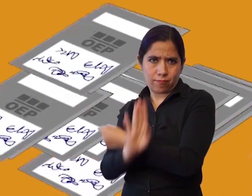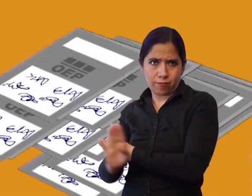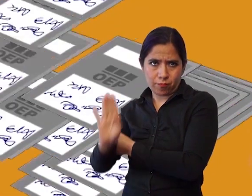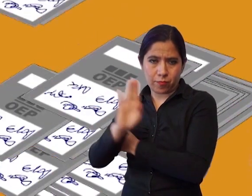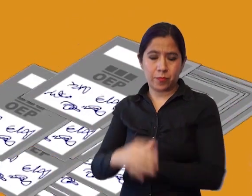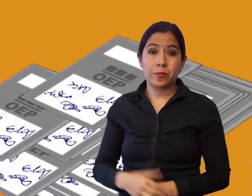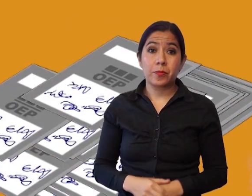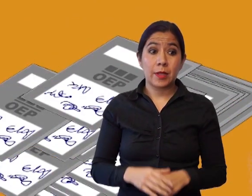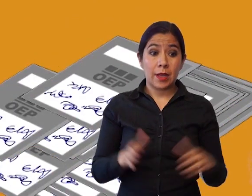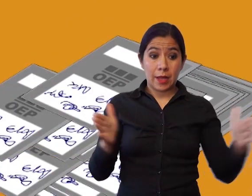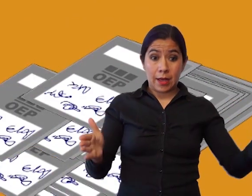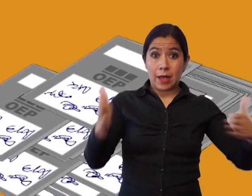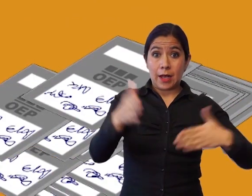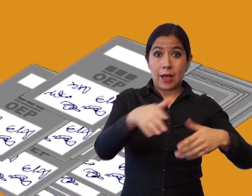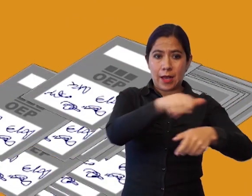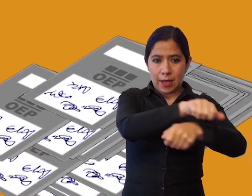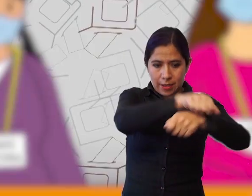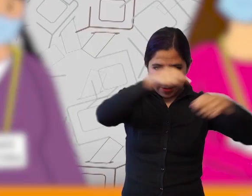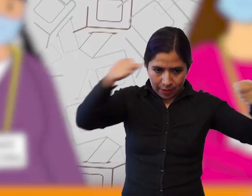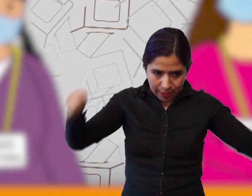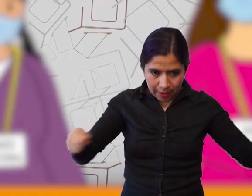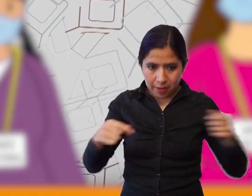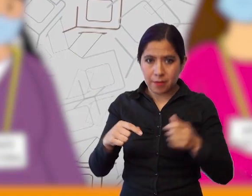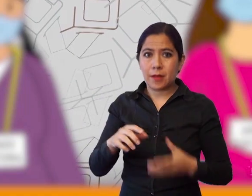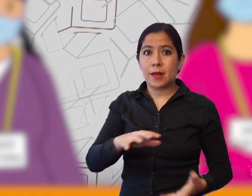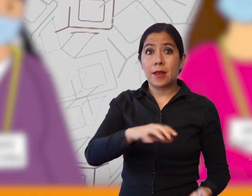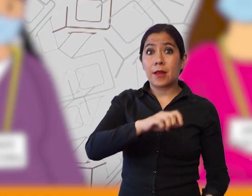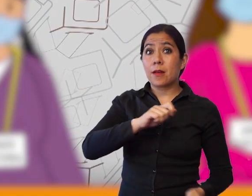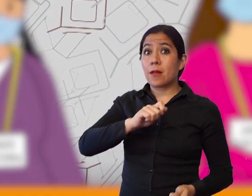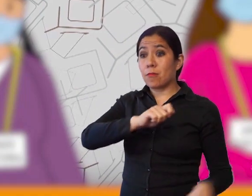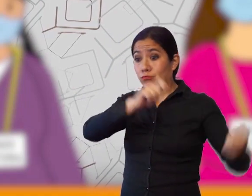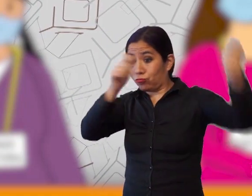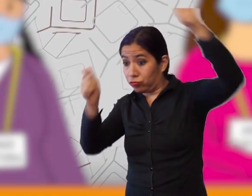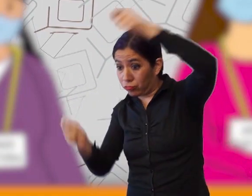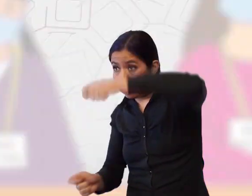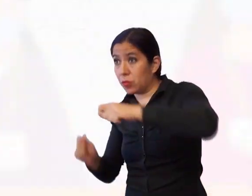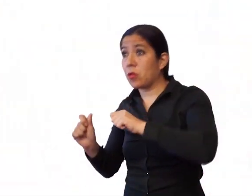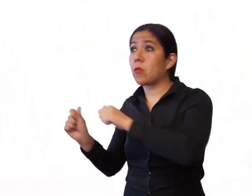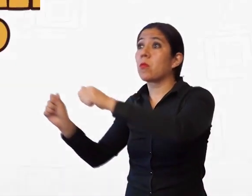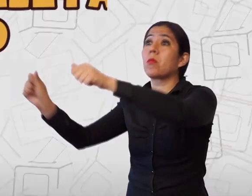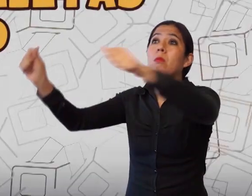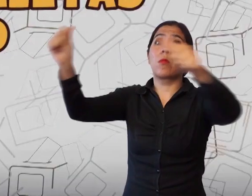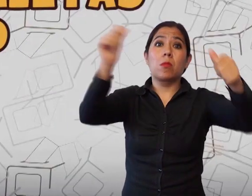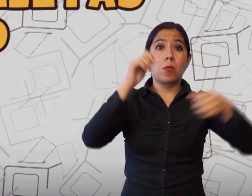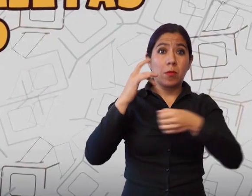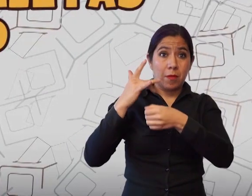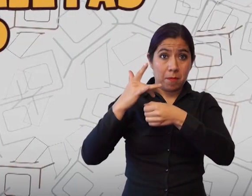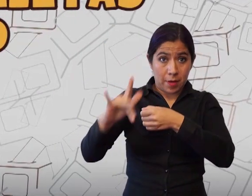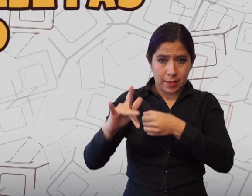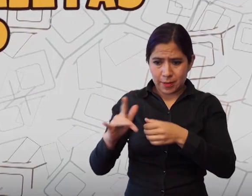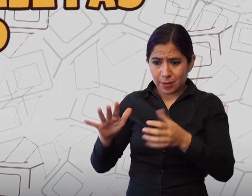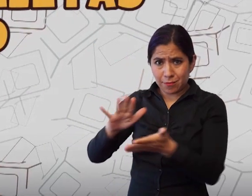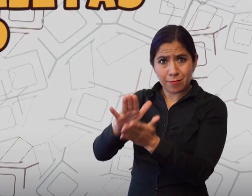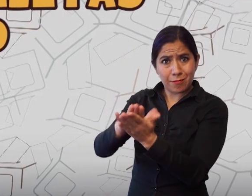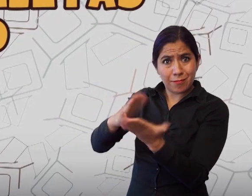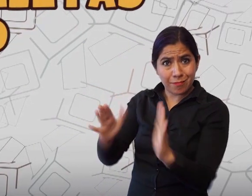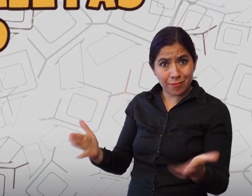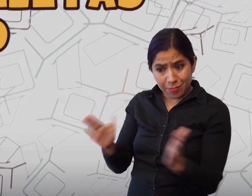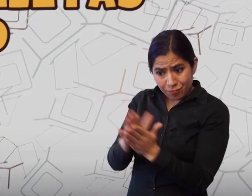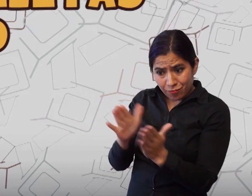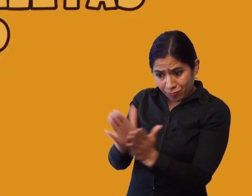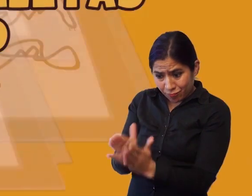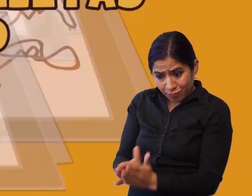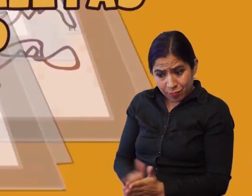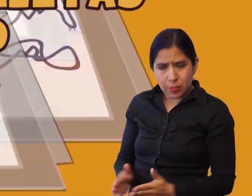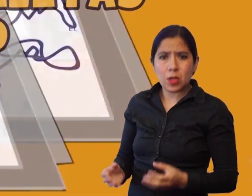extraerán las papeletas de sufragio mostrando que el ánfora esté vacía. Se procederá al escrutinio,